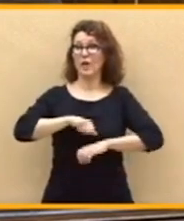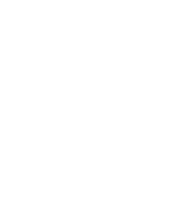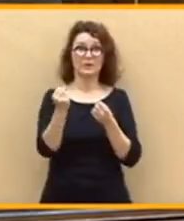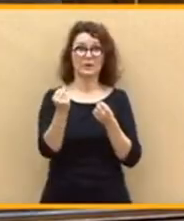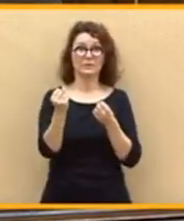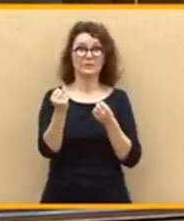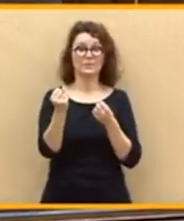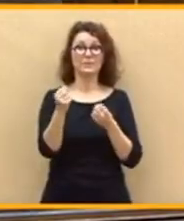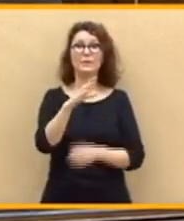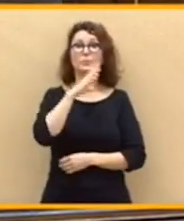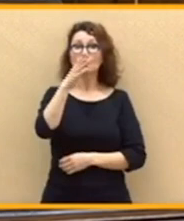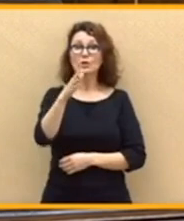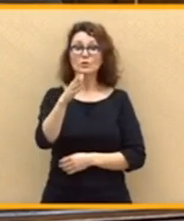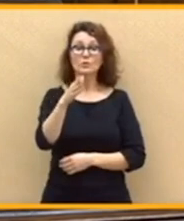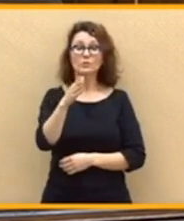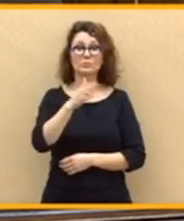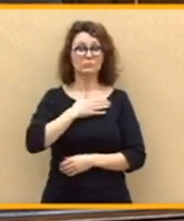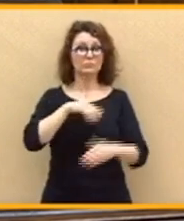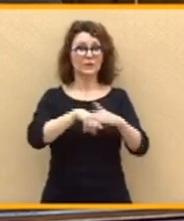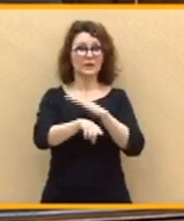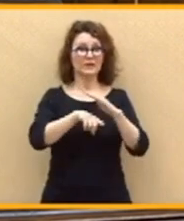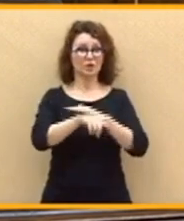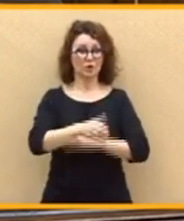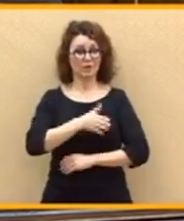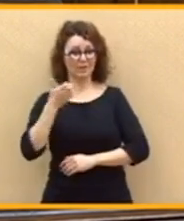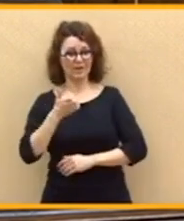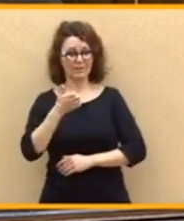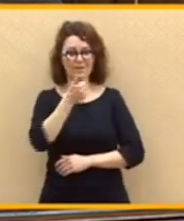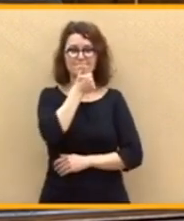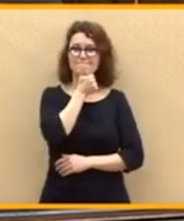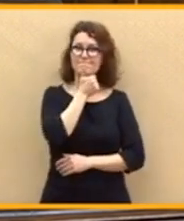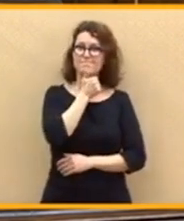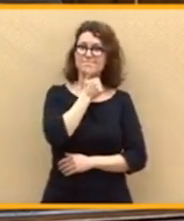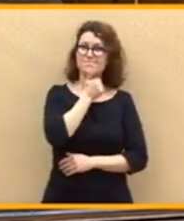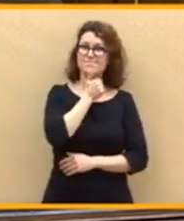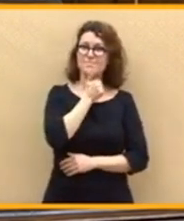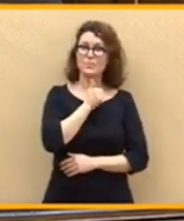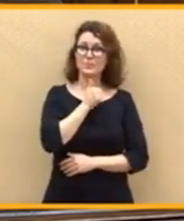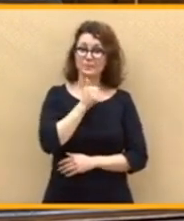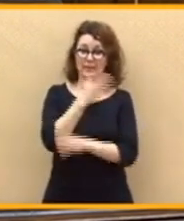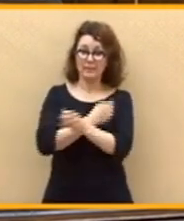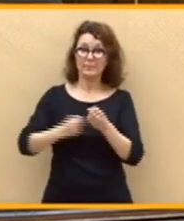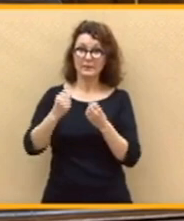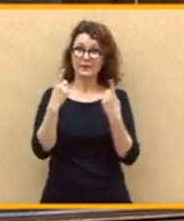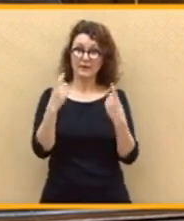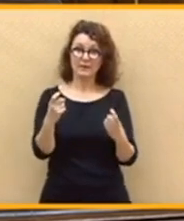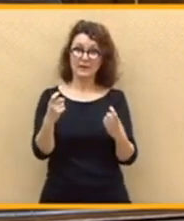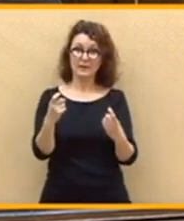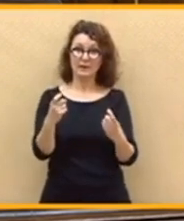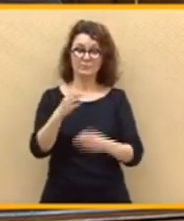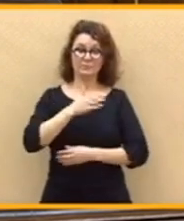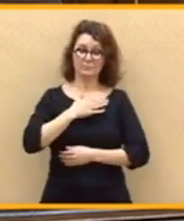Desde la gestión de la rabia y la impotencia, desde esta empatía necesaria, desde un gran